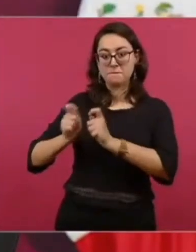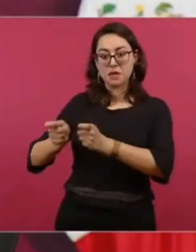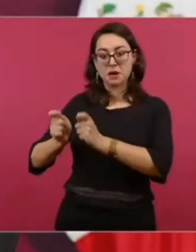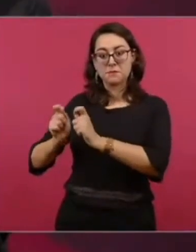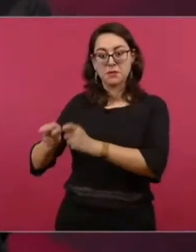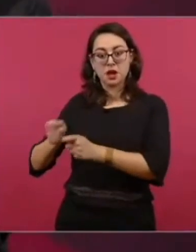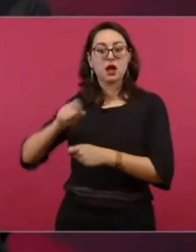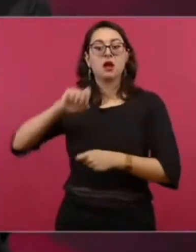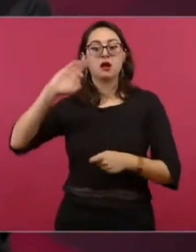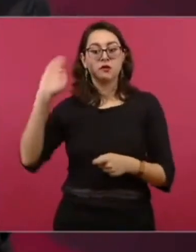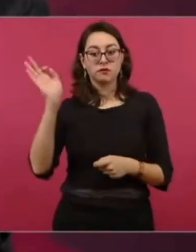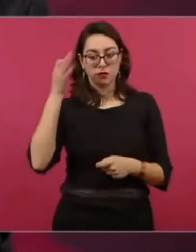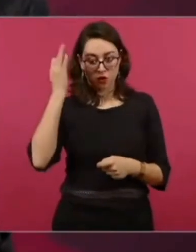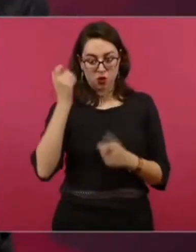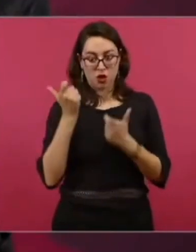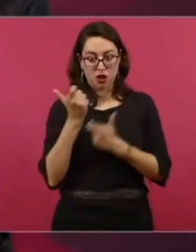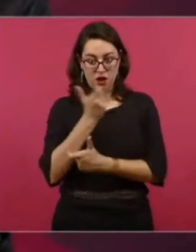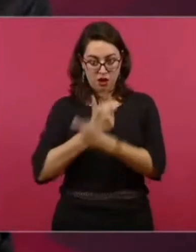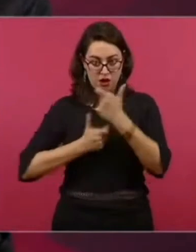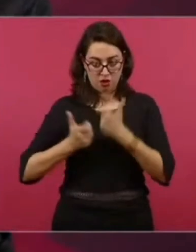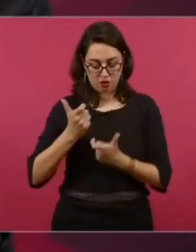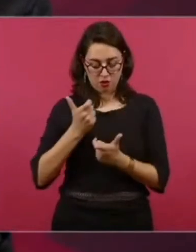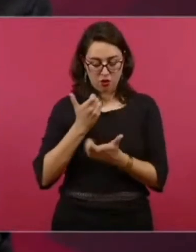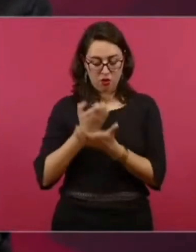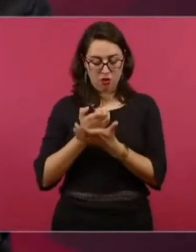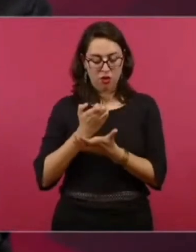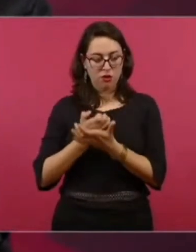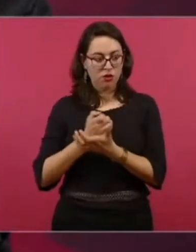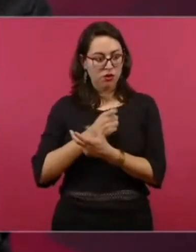economía como en la universidad.